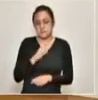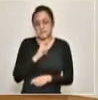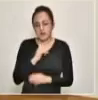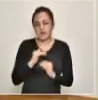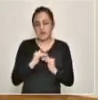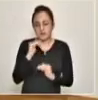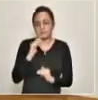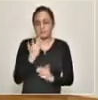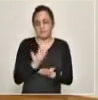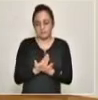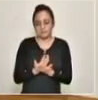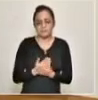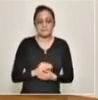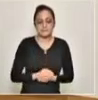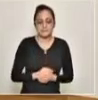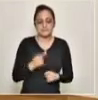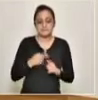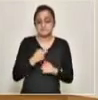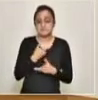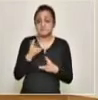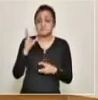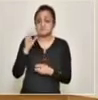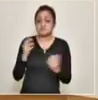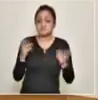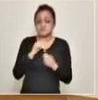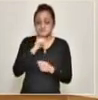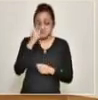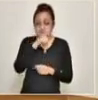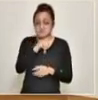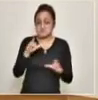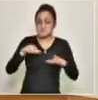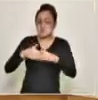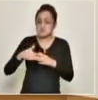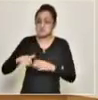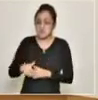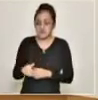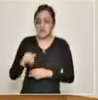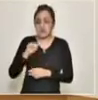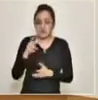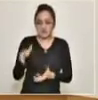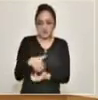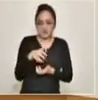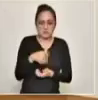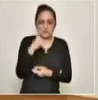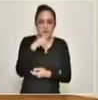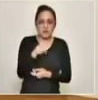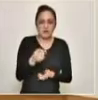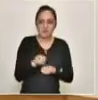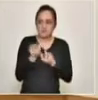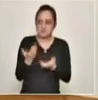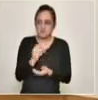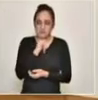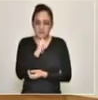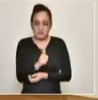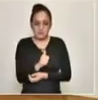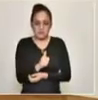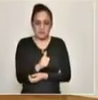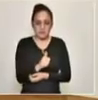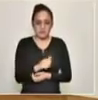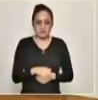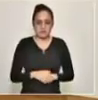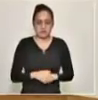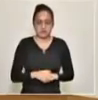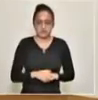no han producido nada para las comunidades donde se han encontrado los